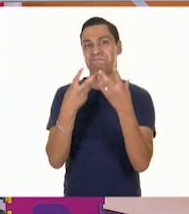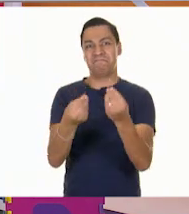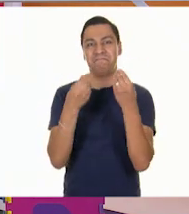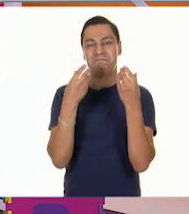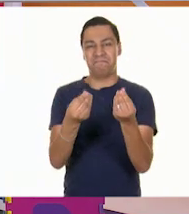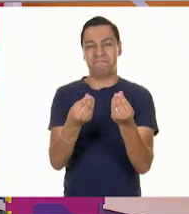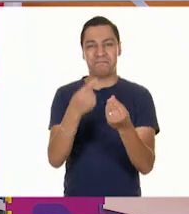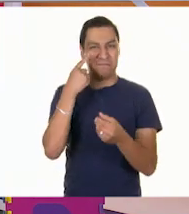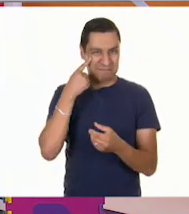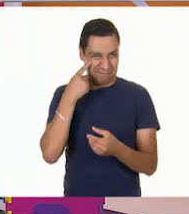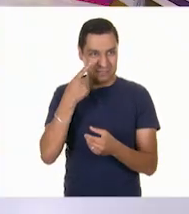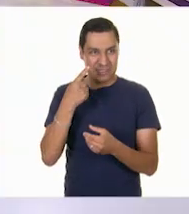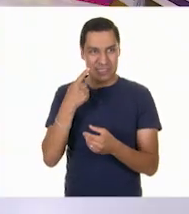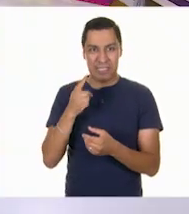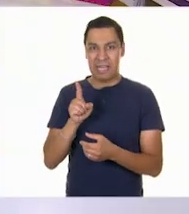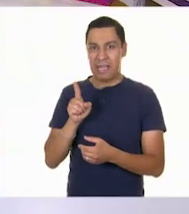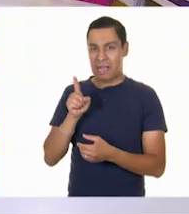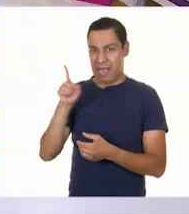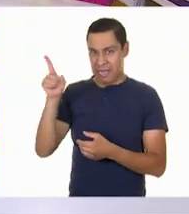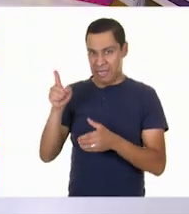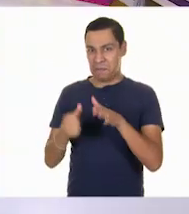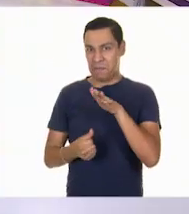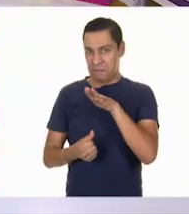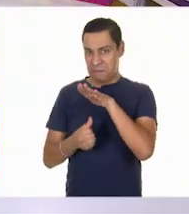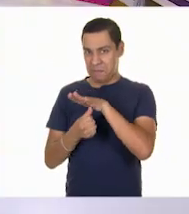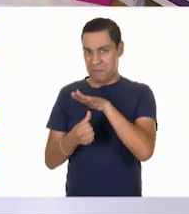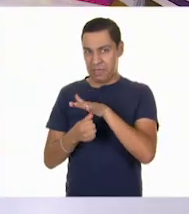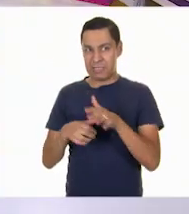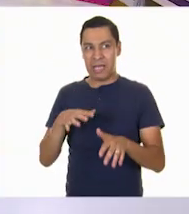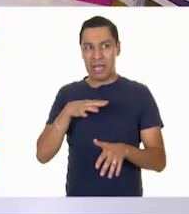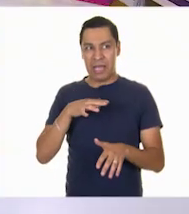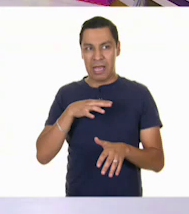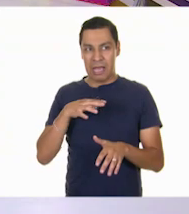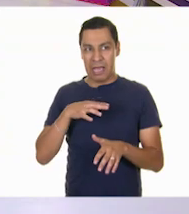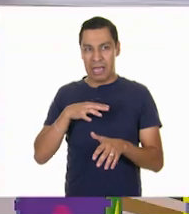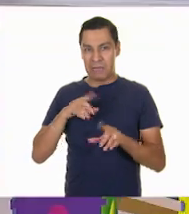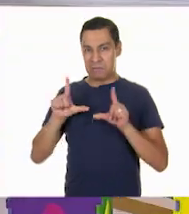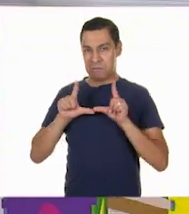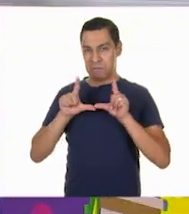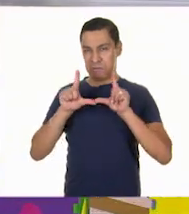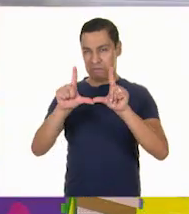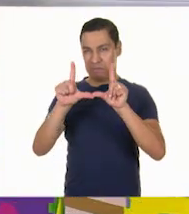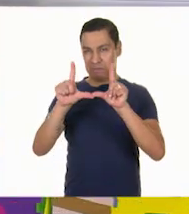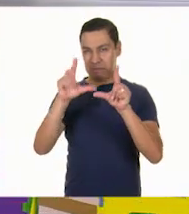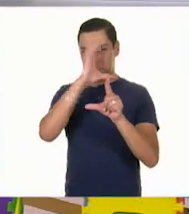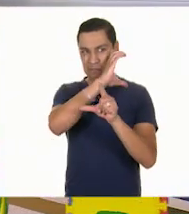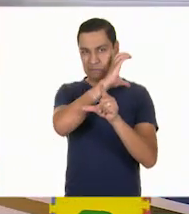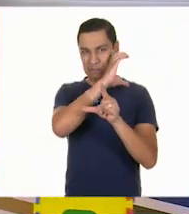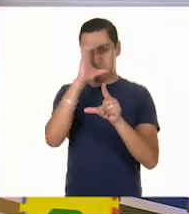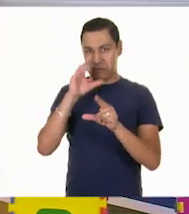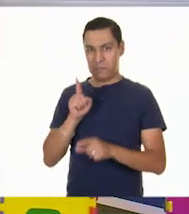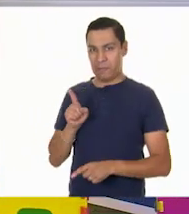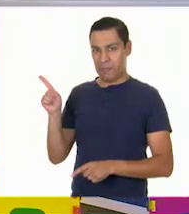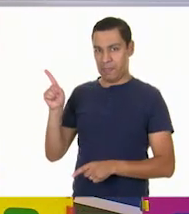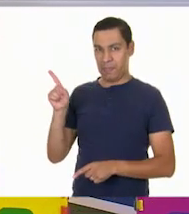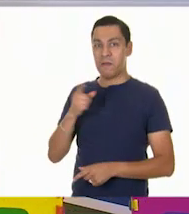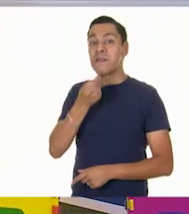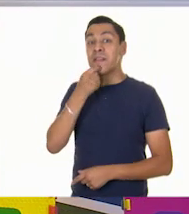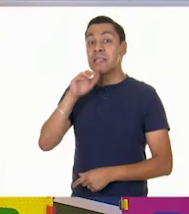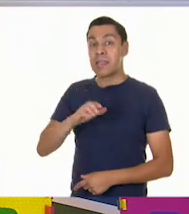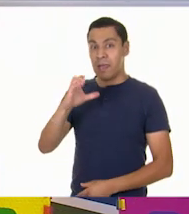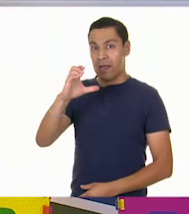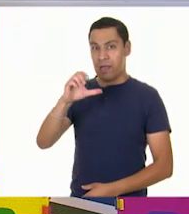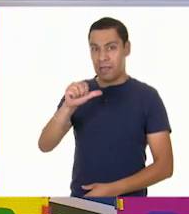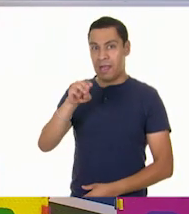compañeros. Mira, Pepe, los que tenemos aquí en la mesa. Te voy a enseñar a una de mis alumnas que se llama Camila del segundo A, que le encanta